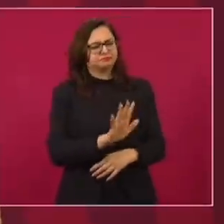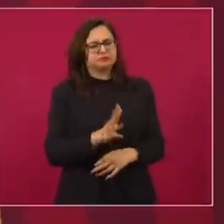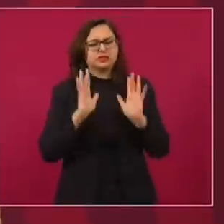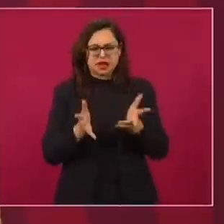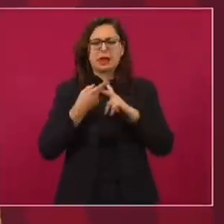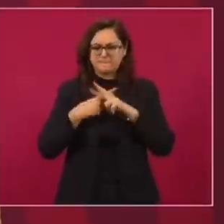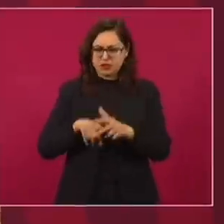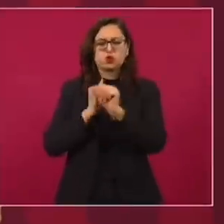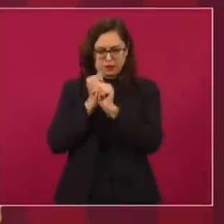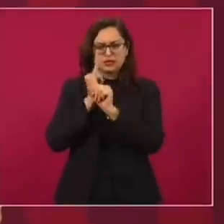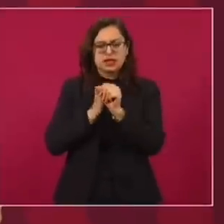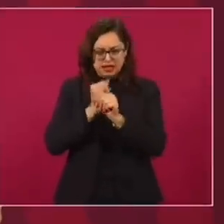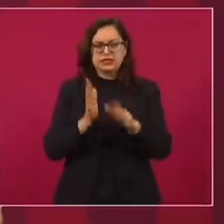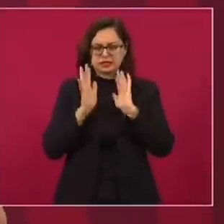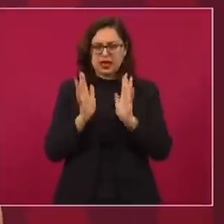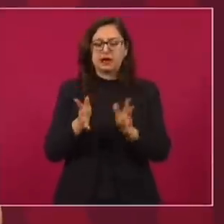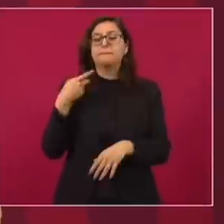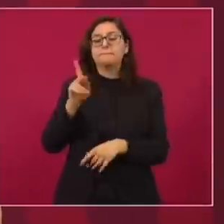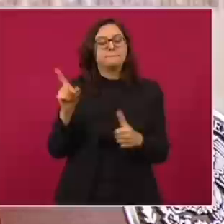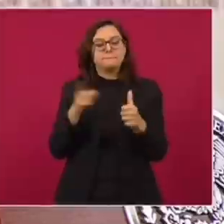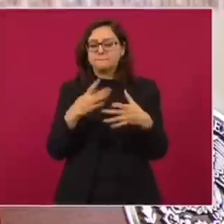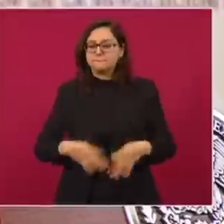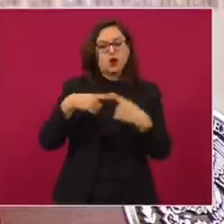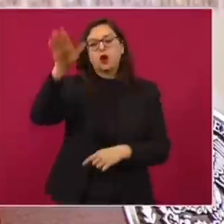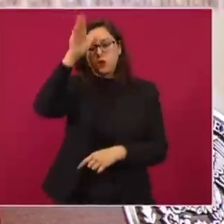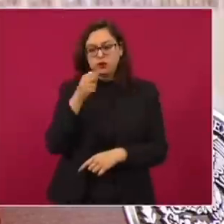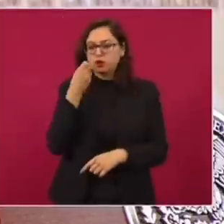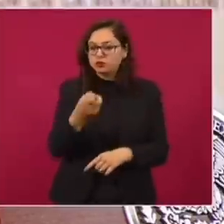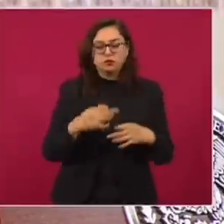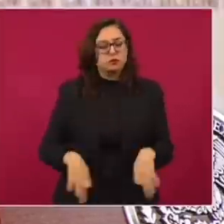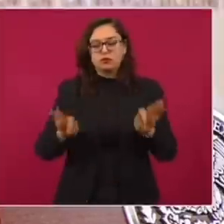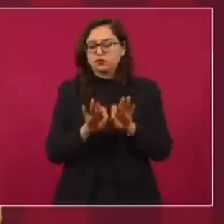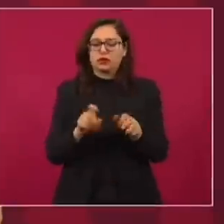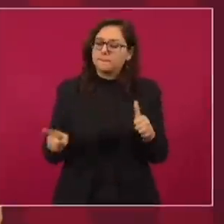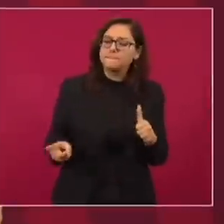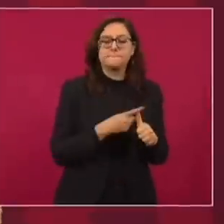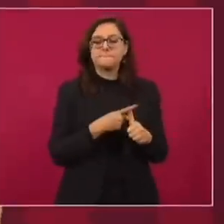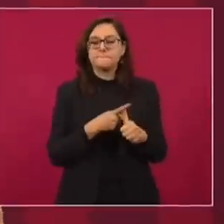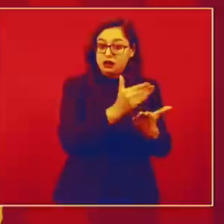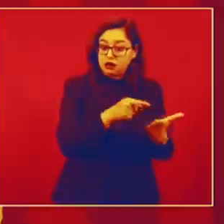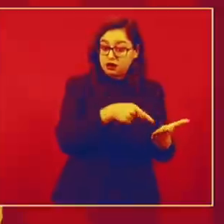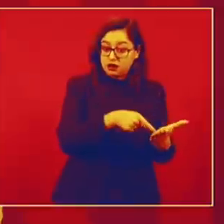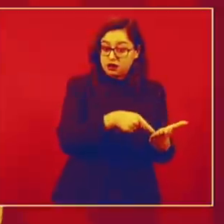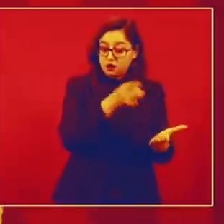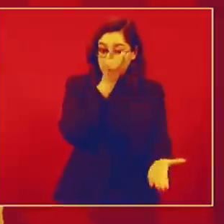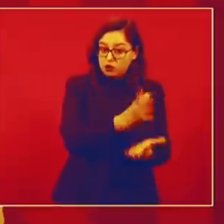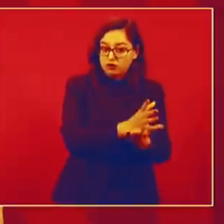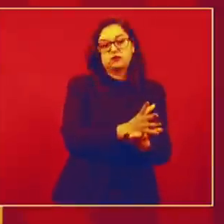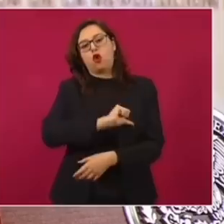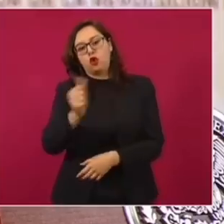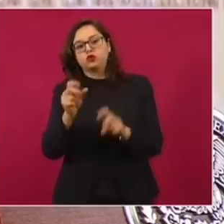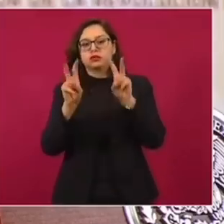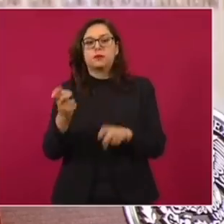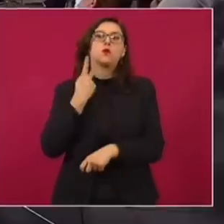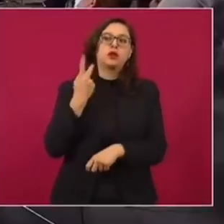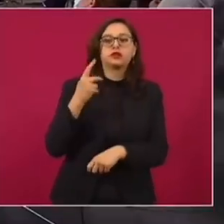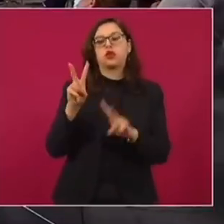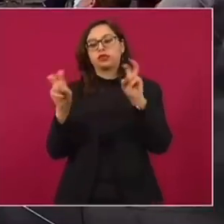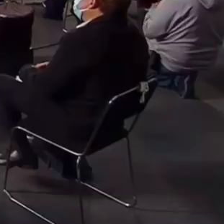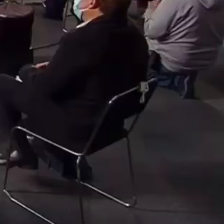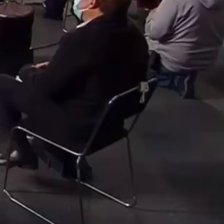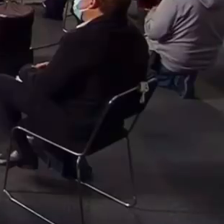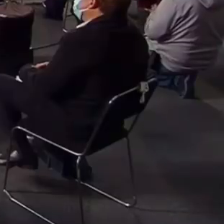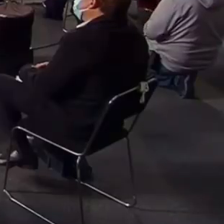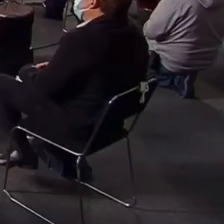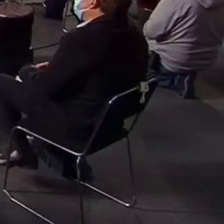pero hay que buscar el diálogo y el acuerdo. Porque no es un asunto nada más jurídico, es social, es político. También por lo que